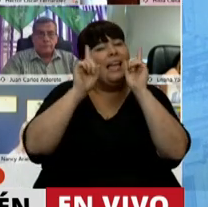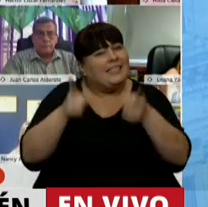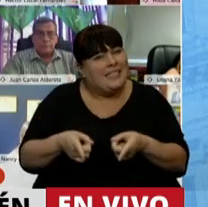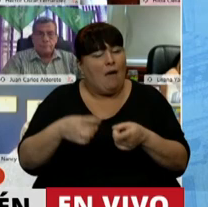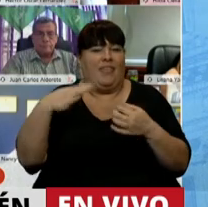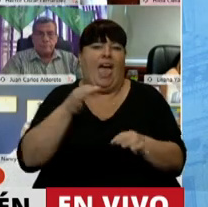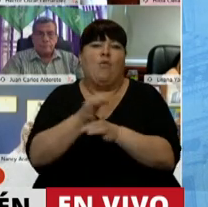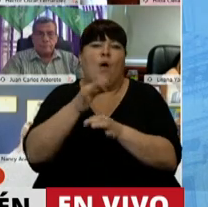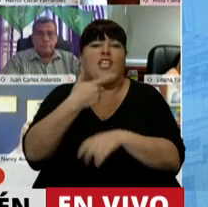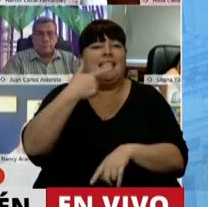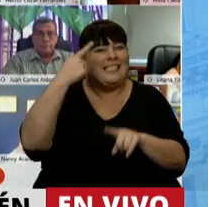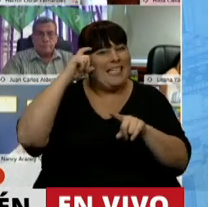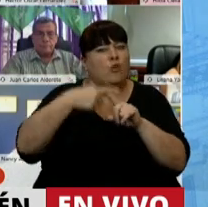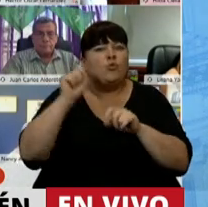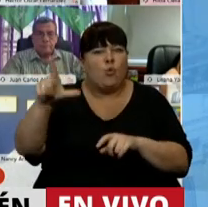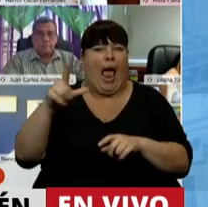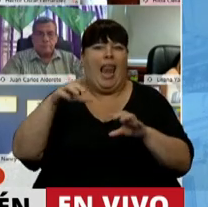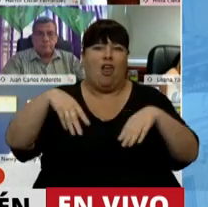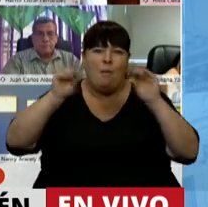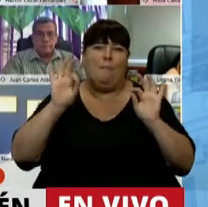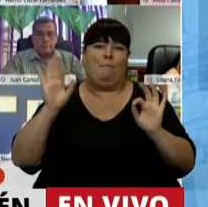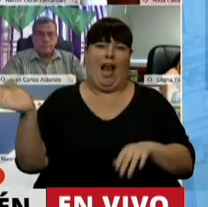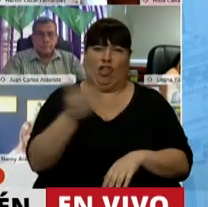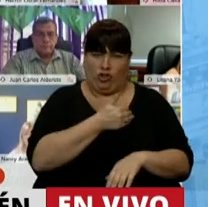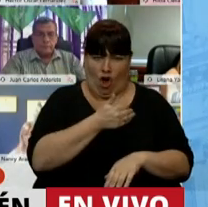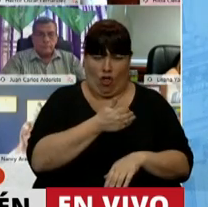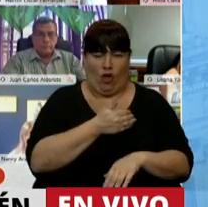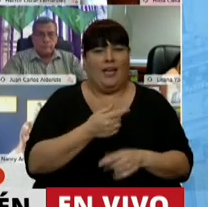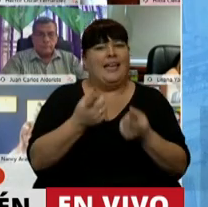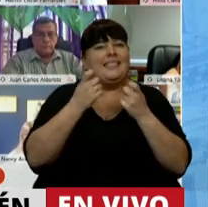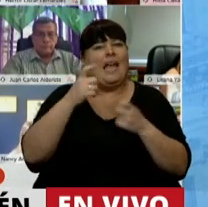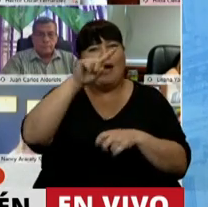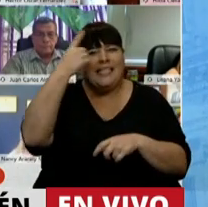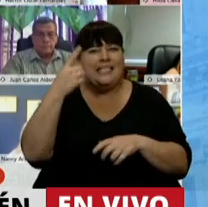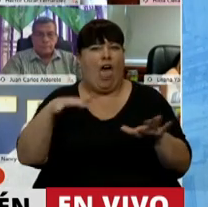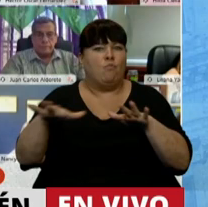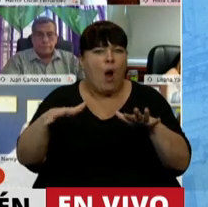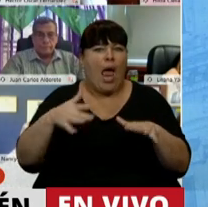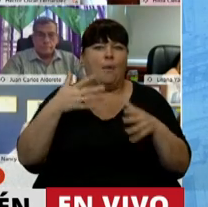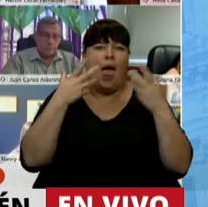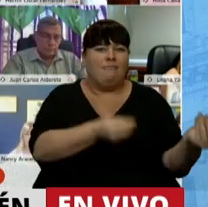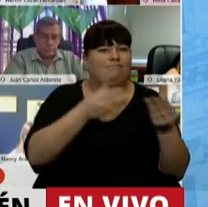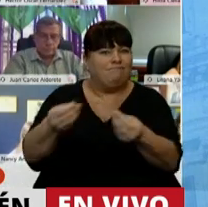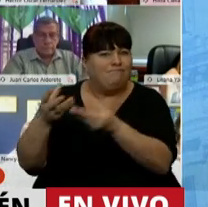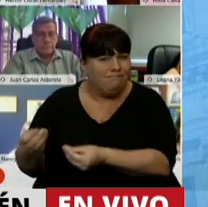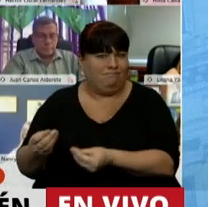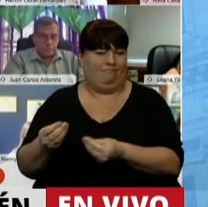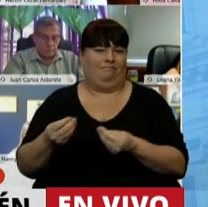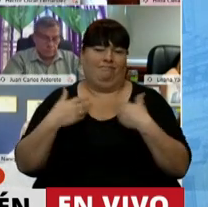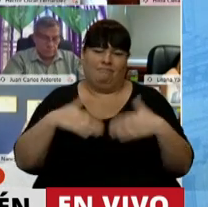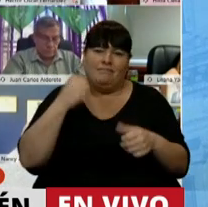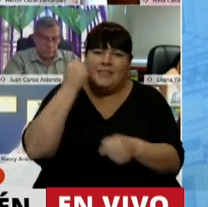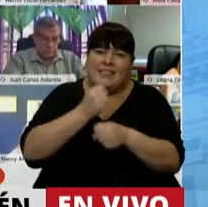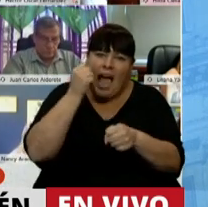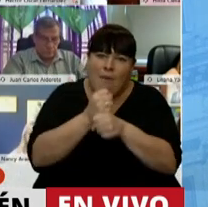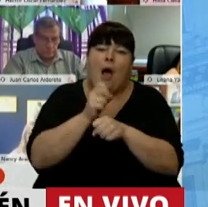también en la educación sexual integral para todos. Necesitamos un Estado activo y presente, con fuerte